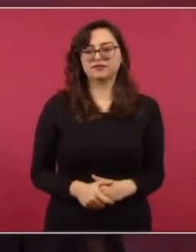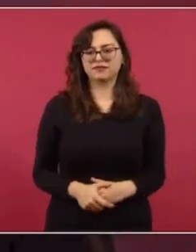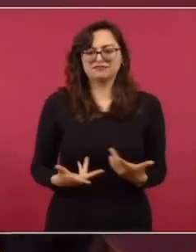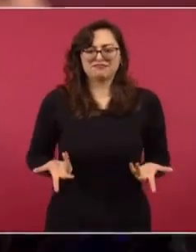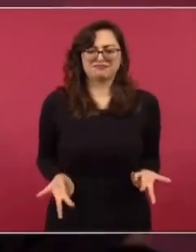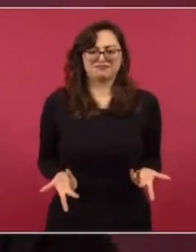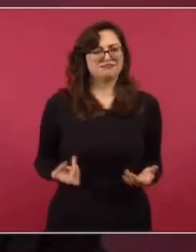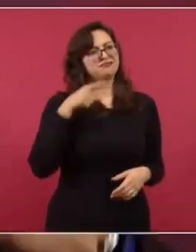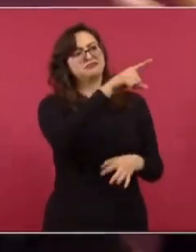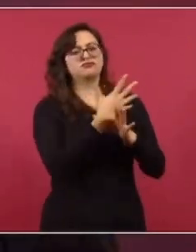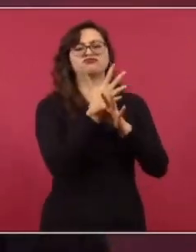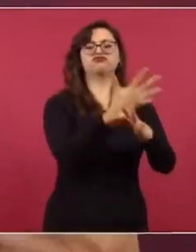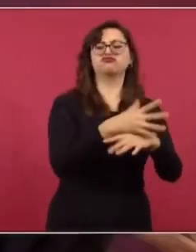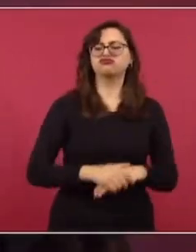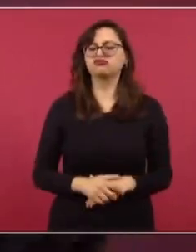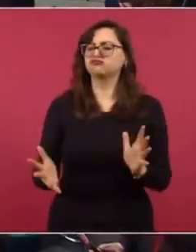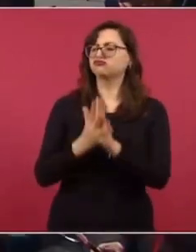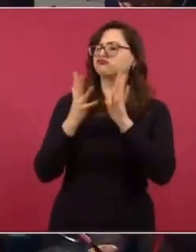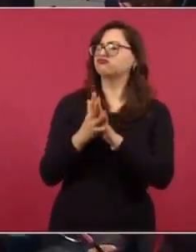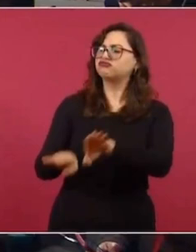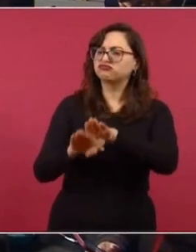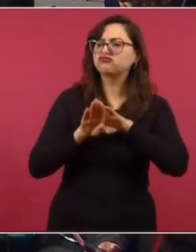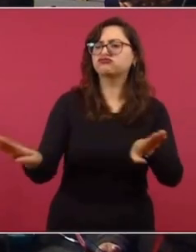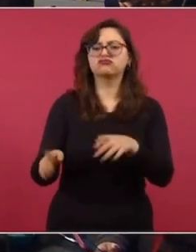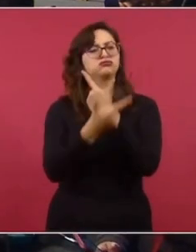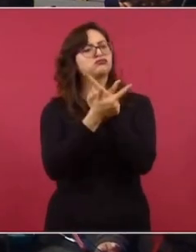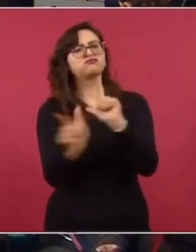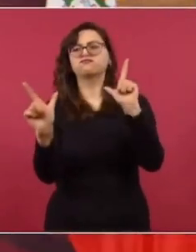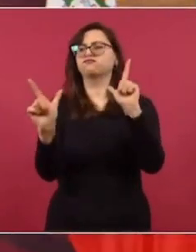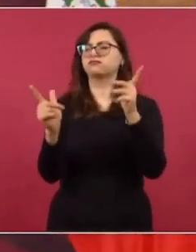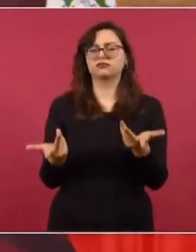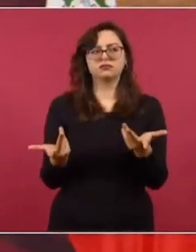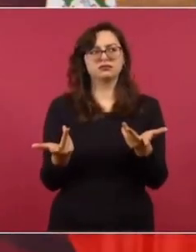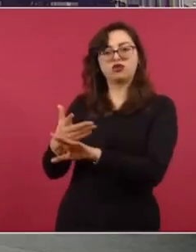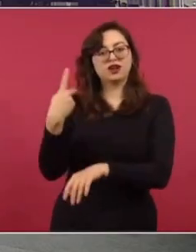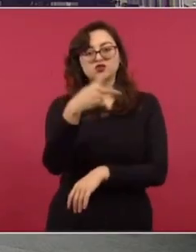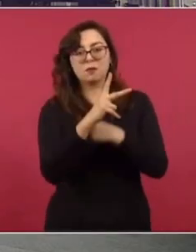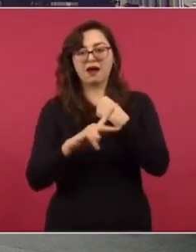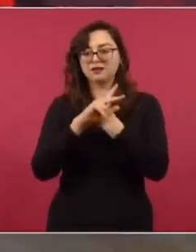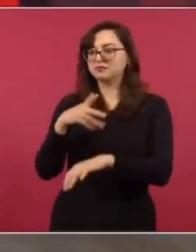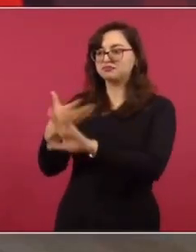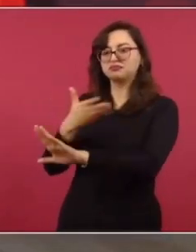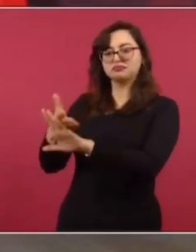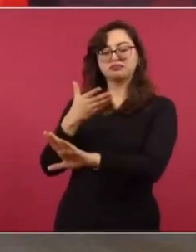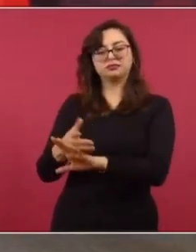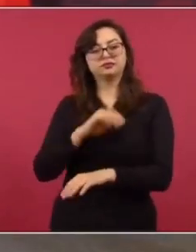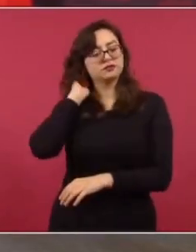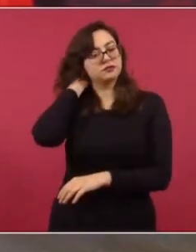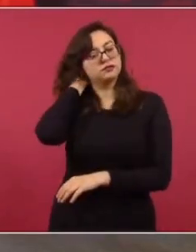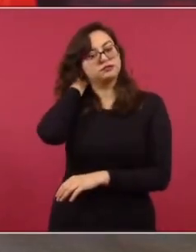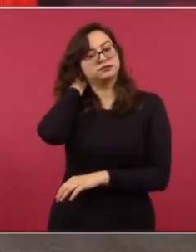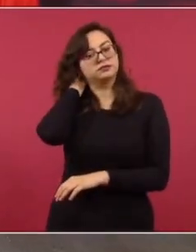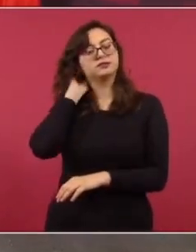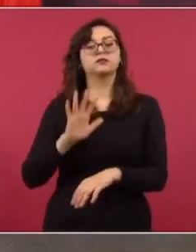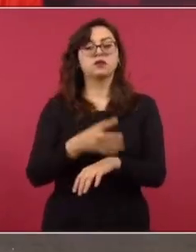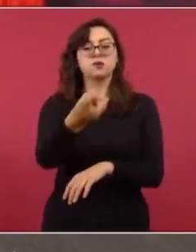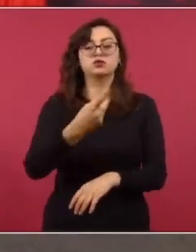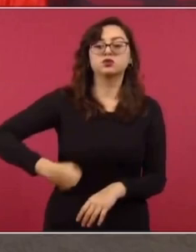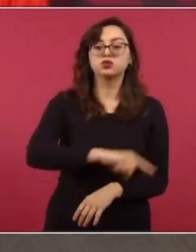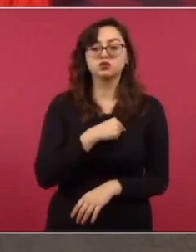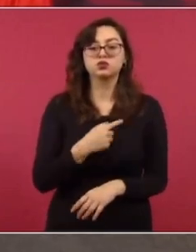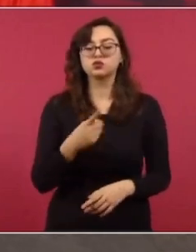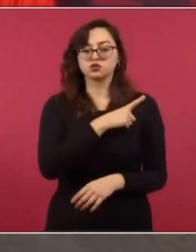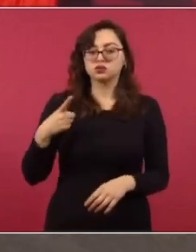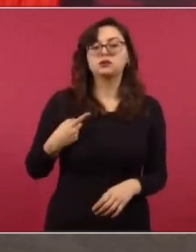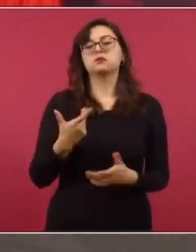hablando de democracia y de libertades cuando se actúa de esa forma. Entonces, por eso nosotros vamos a hacer